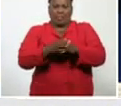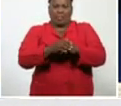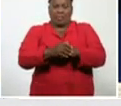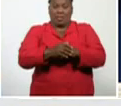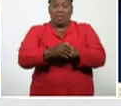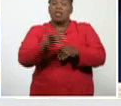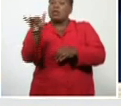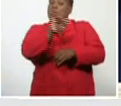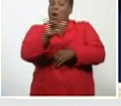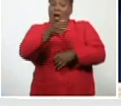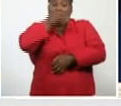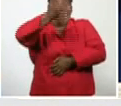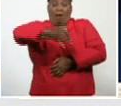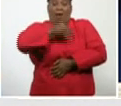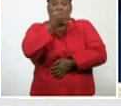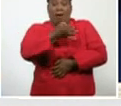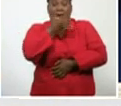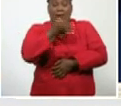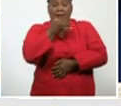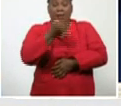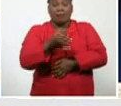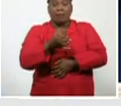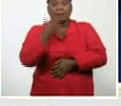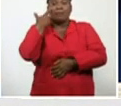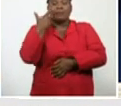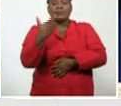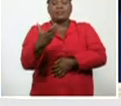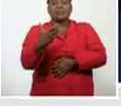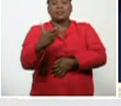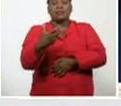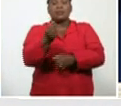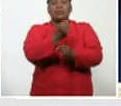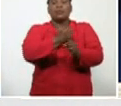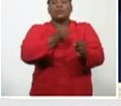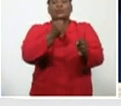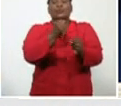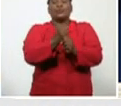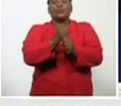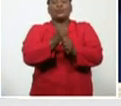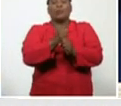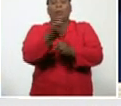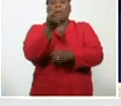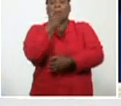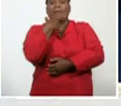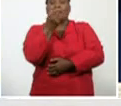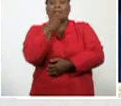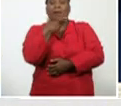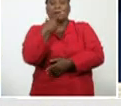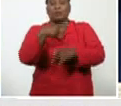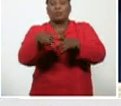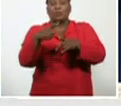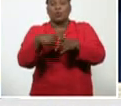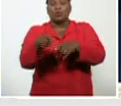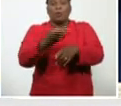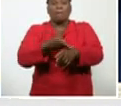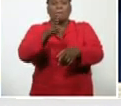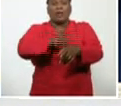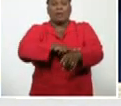mencionar, y con mucha importancia, el uso, de medicamentos, de productos, preventivos,